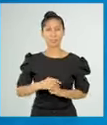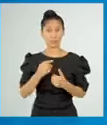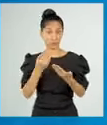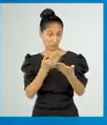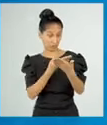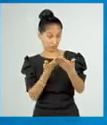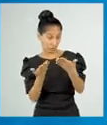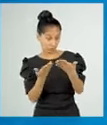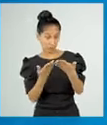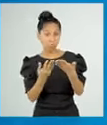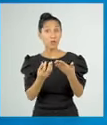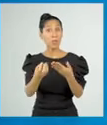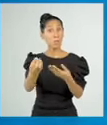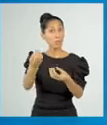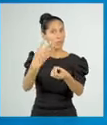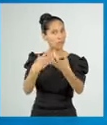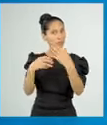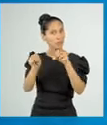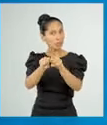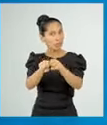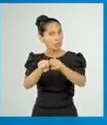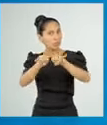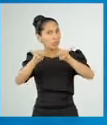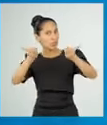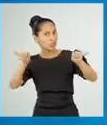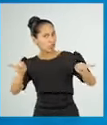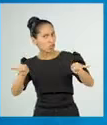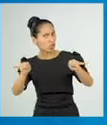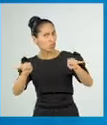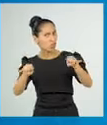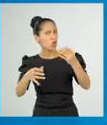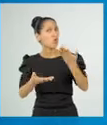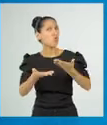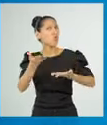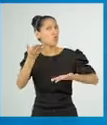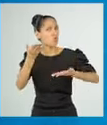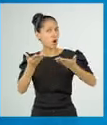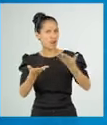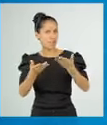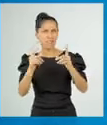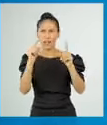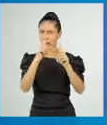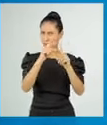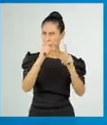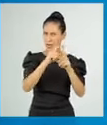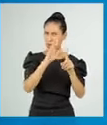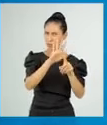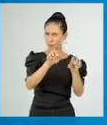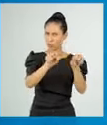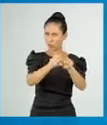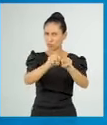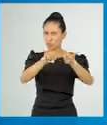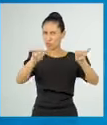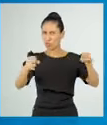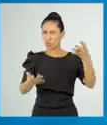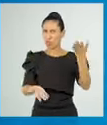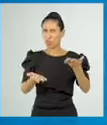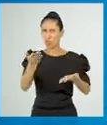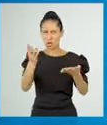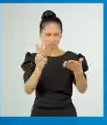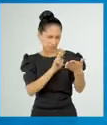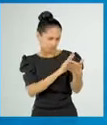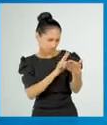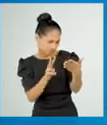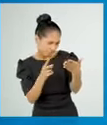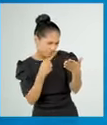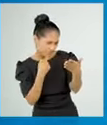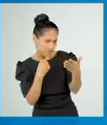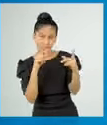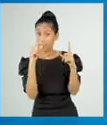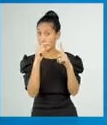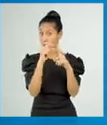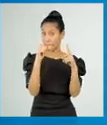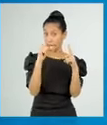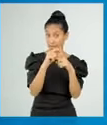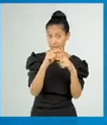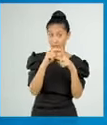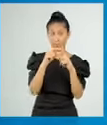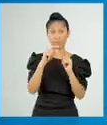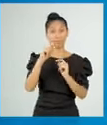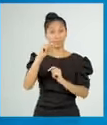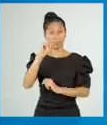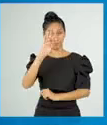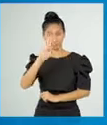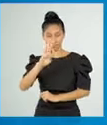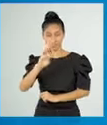nos soliciten el sinónimo contextual, debemos pensar que según su ubicación en el texto. Entonces, la palabra